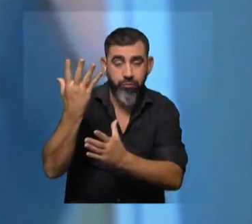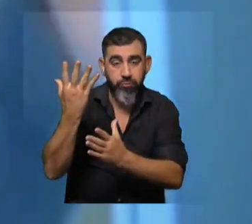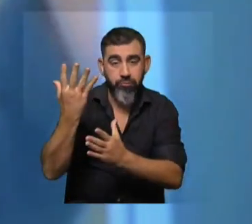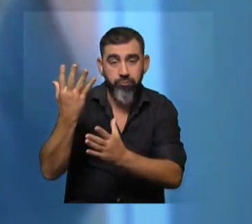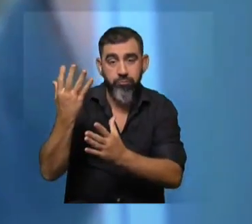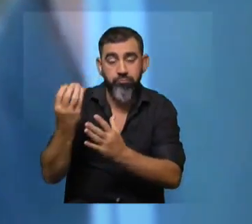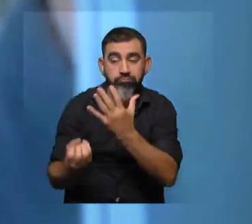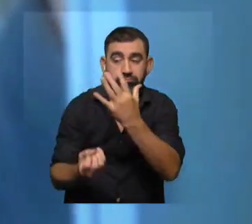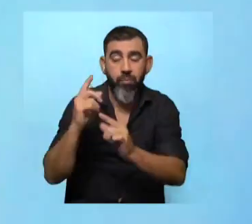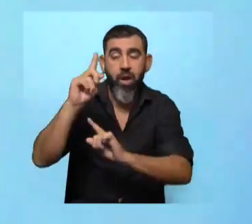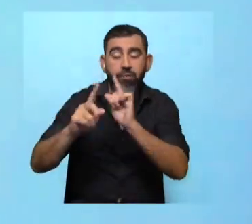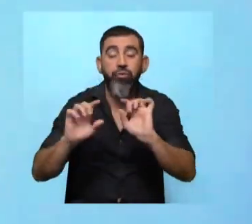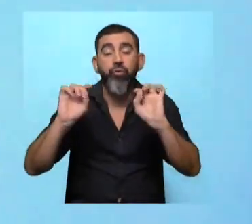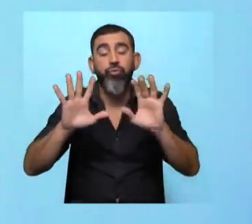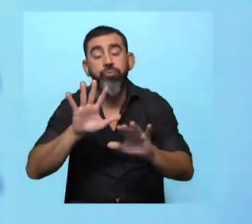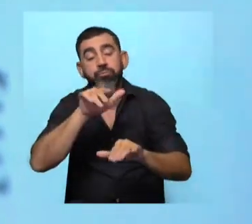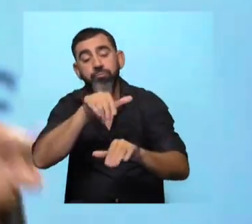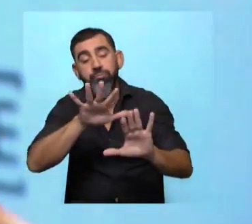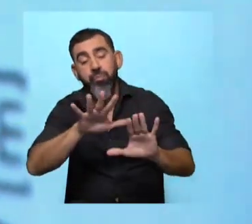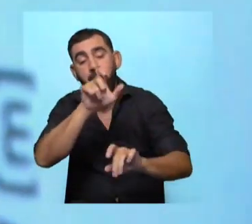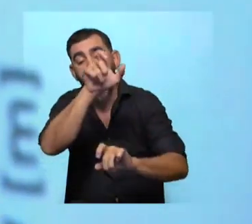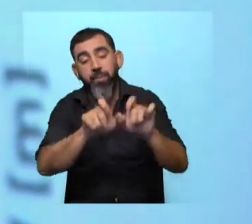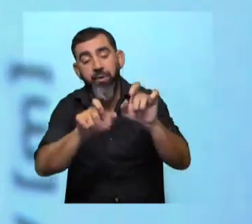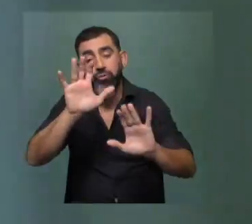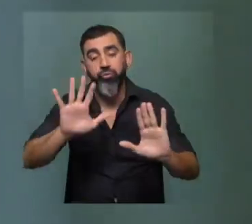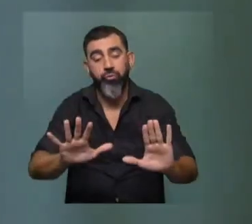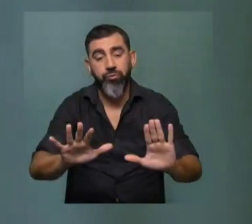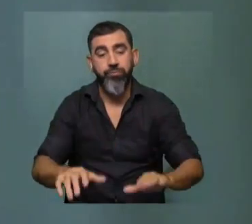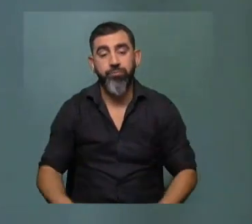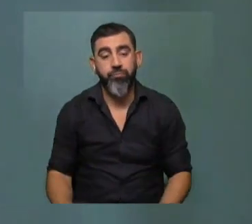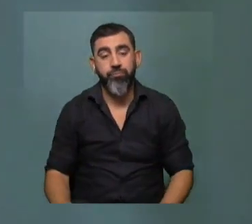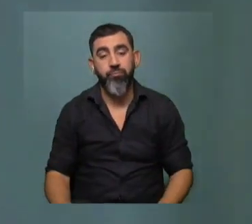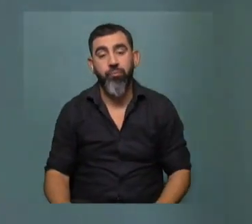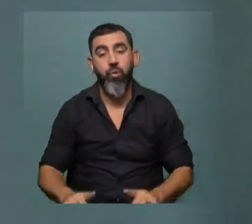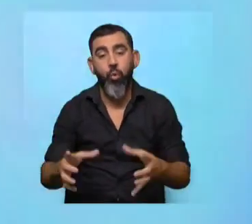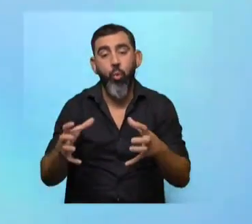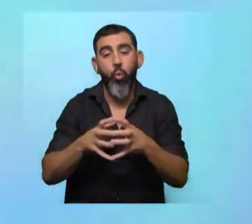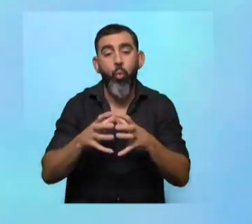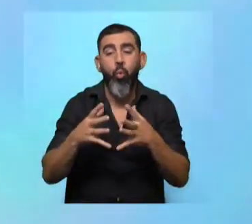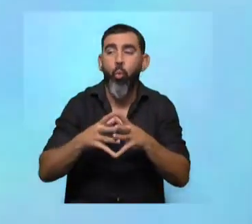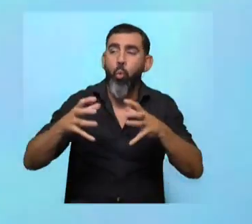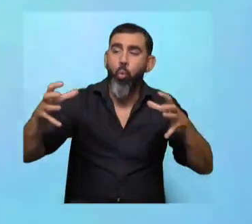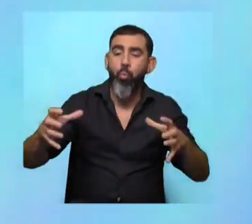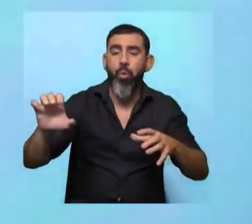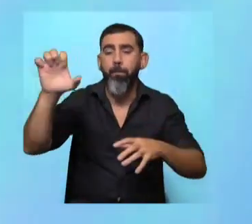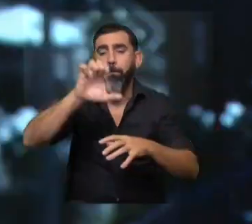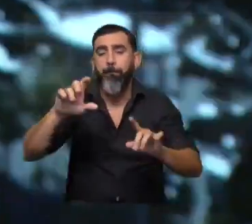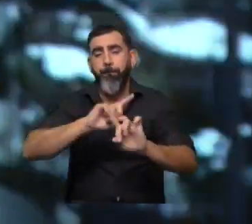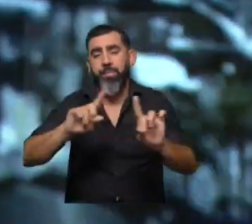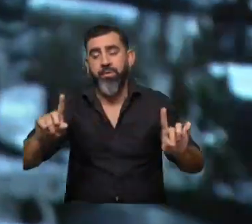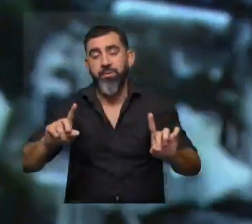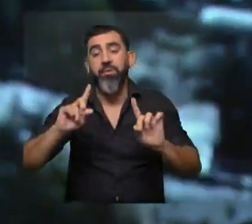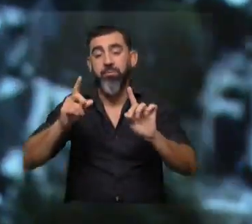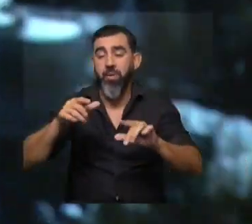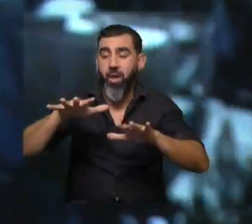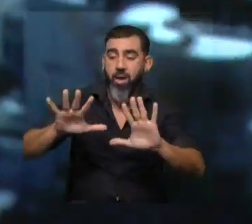emprendedurismo parece estar reservado a individuos no a grandes colectivos que digan bueno empresariales y demás bueno también vamos a